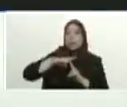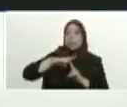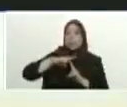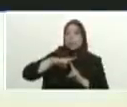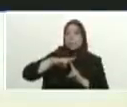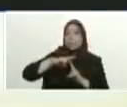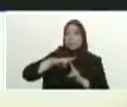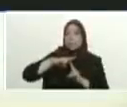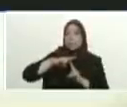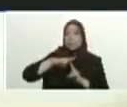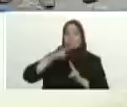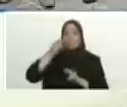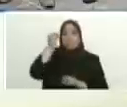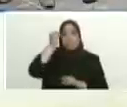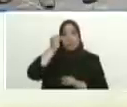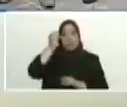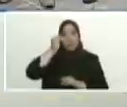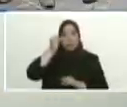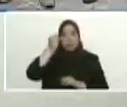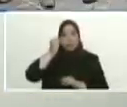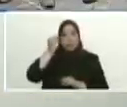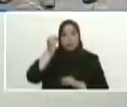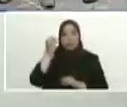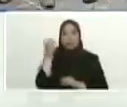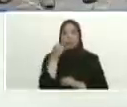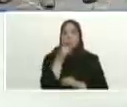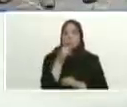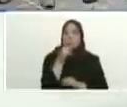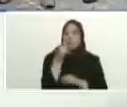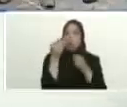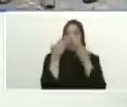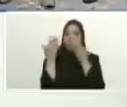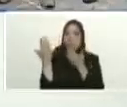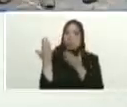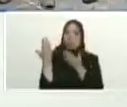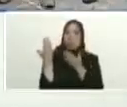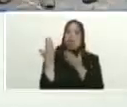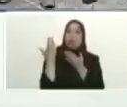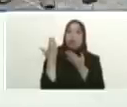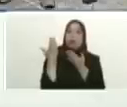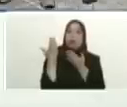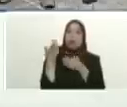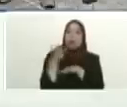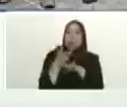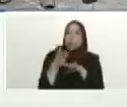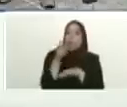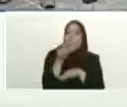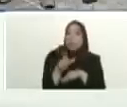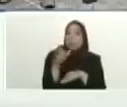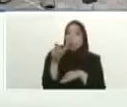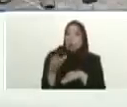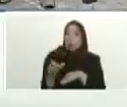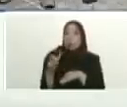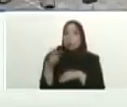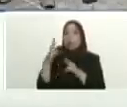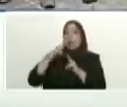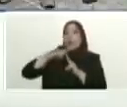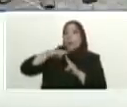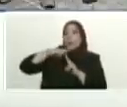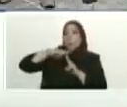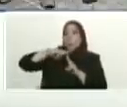hubo deslizamientos de material rocoso en diversos estados el Táchira bueno